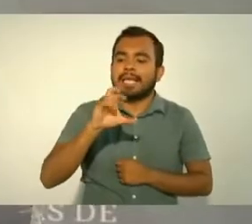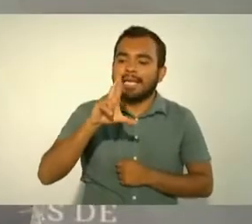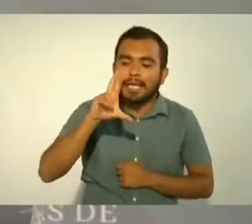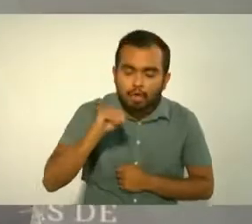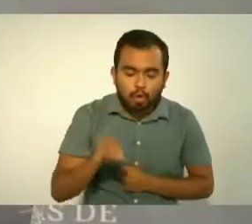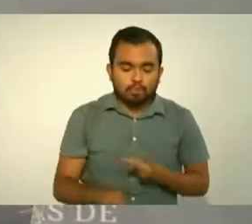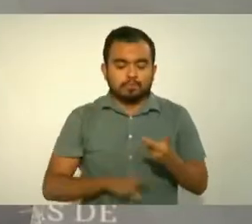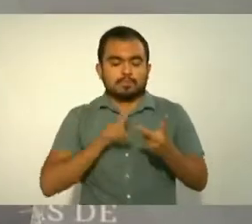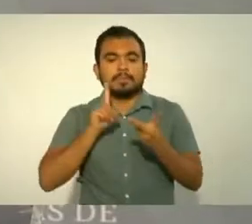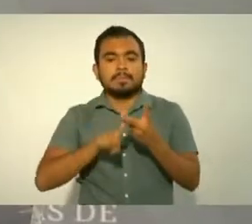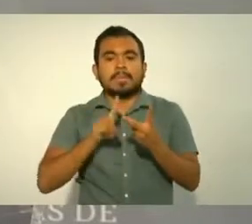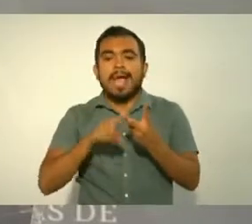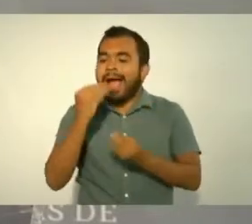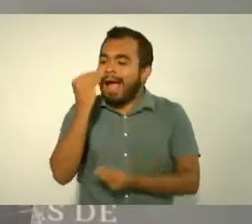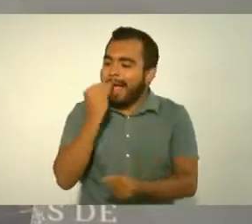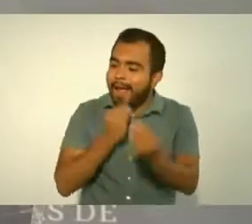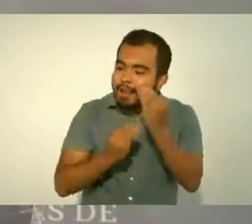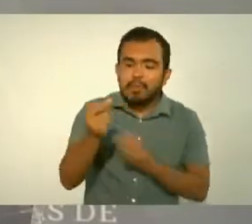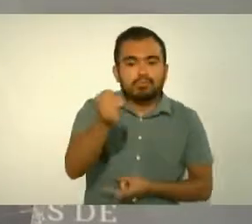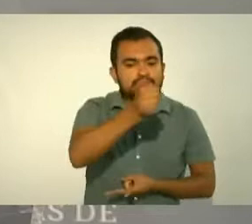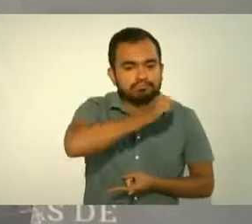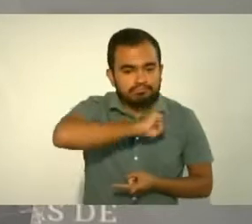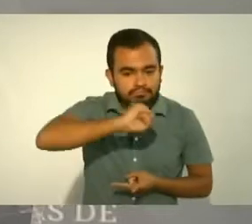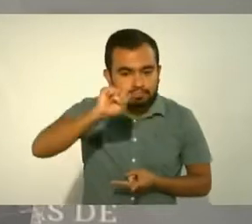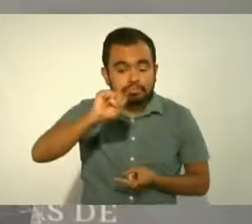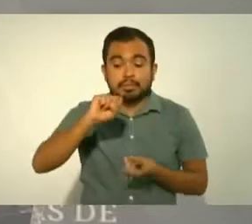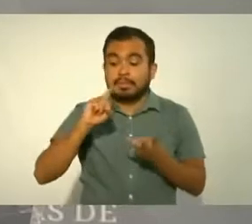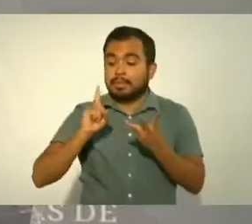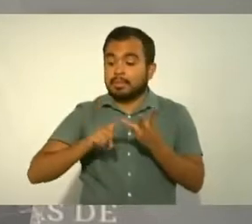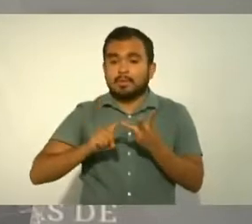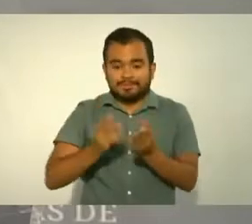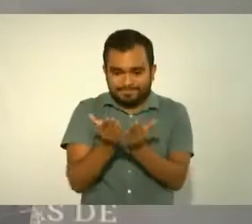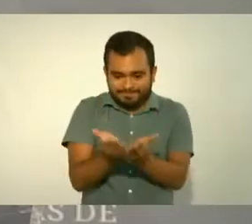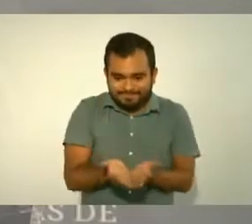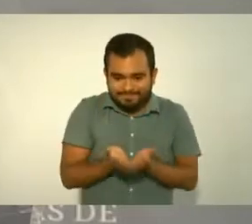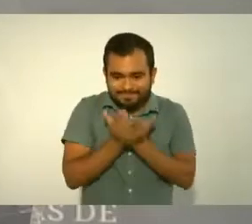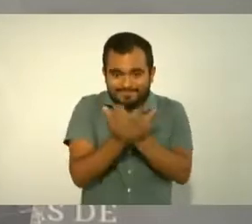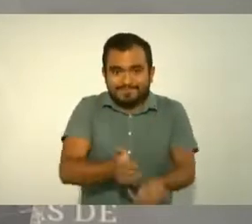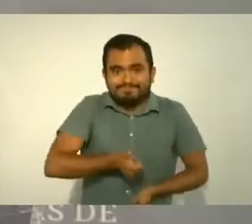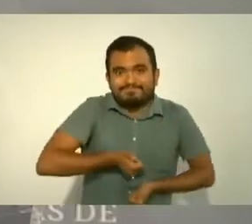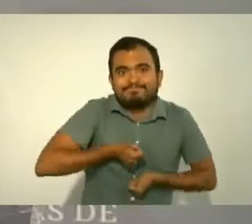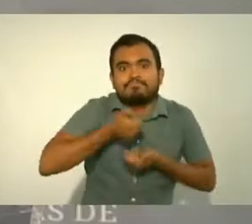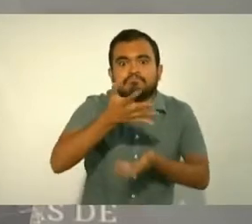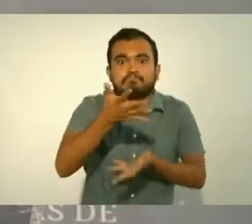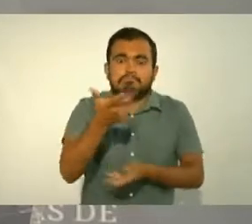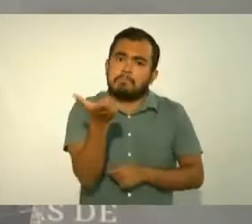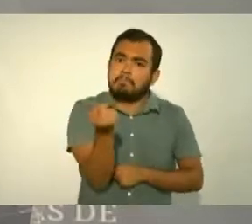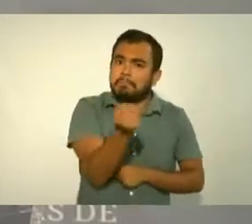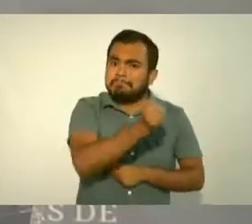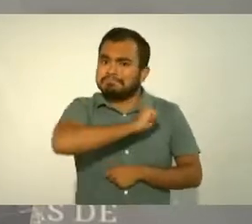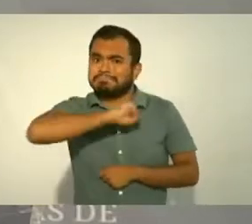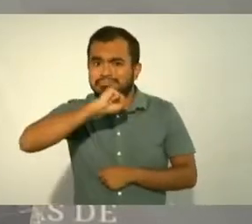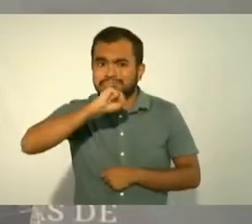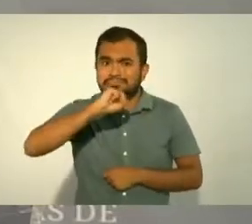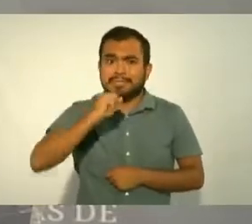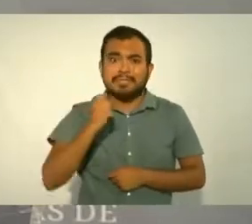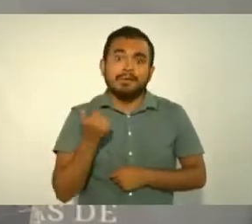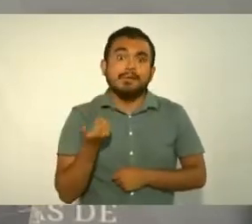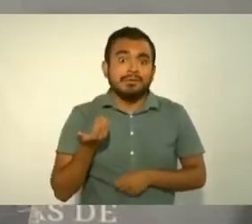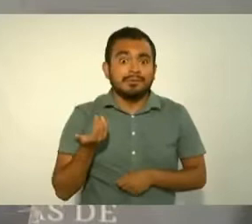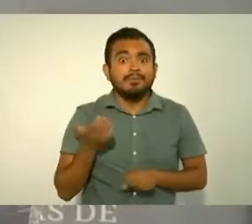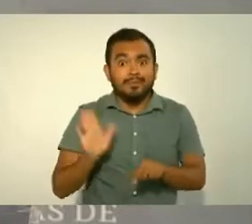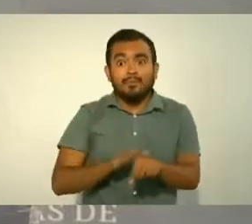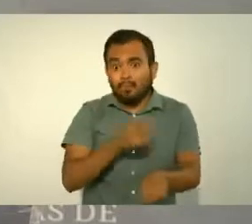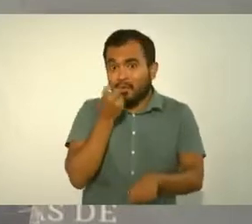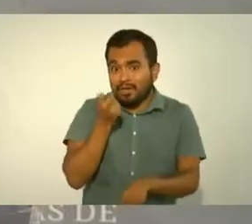el precio del transporte marítimo por eso la lección que